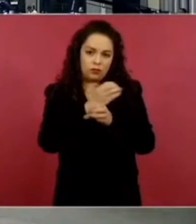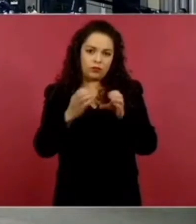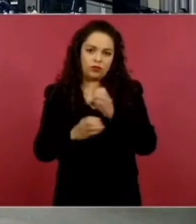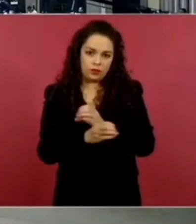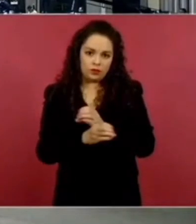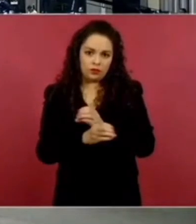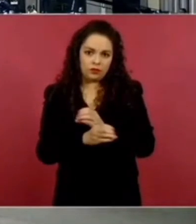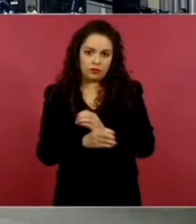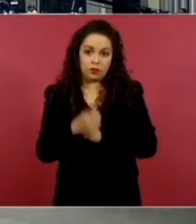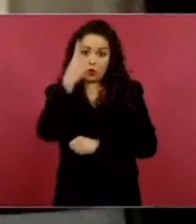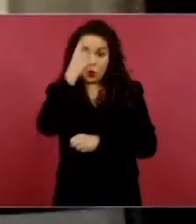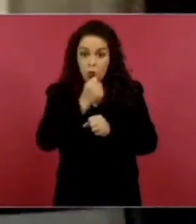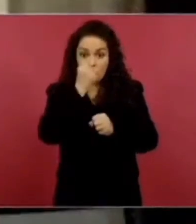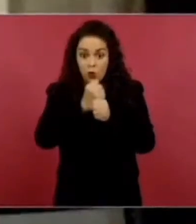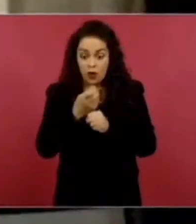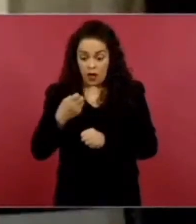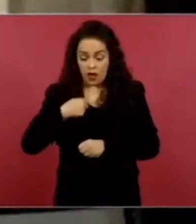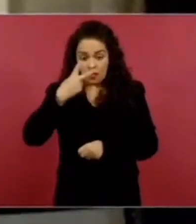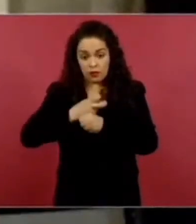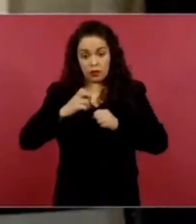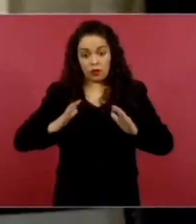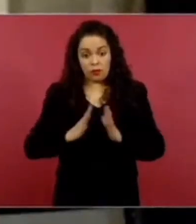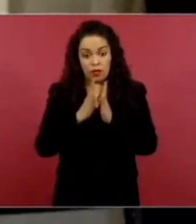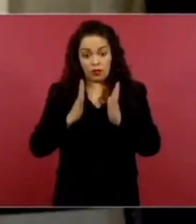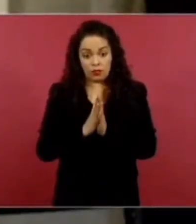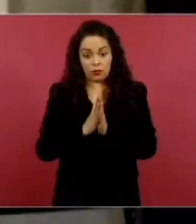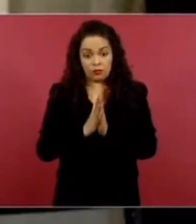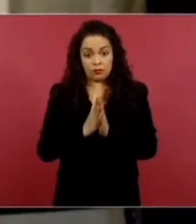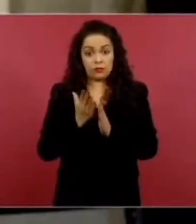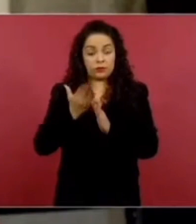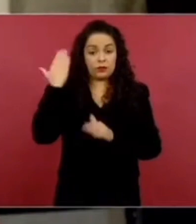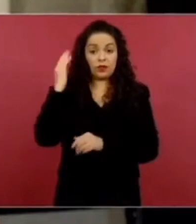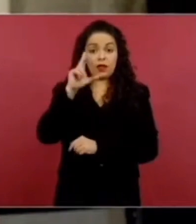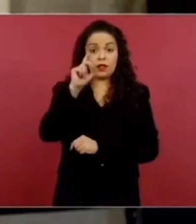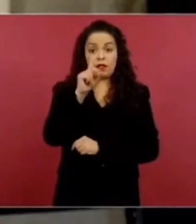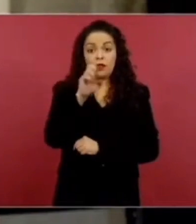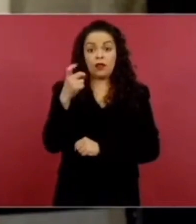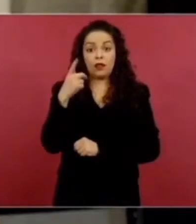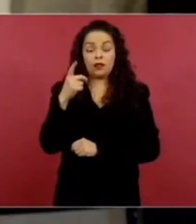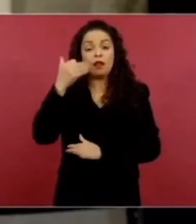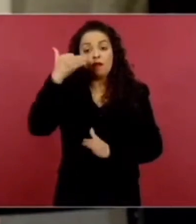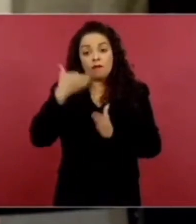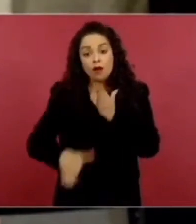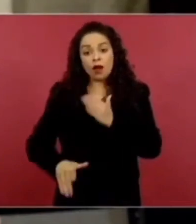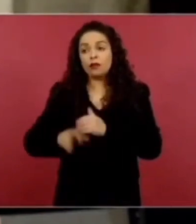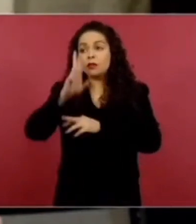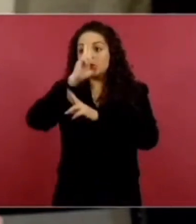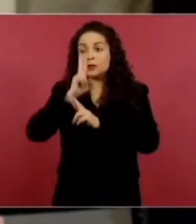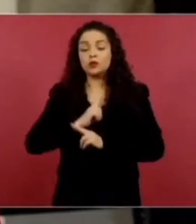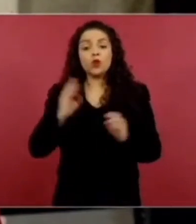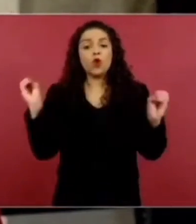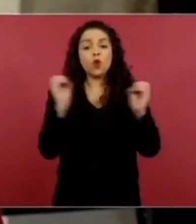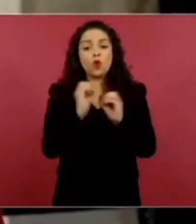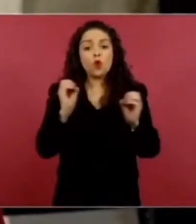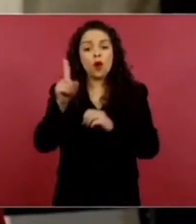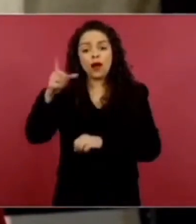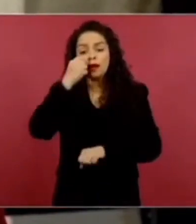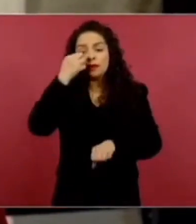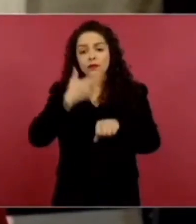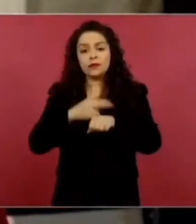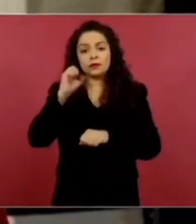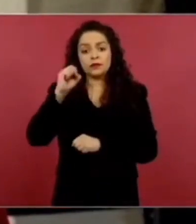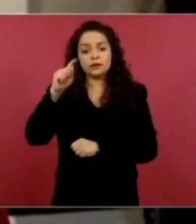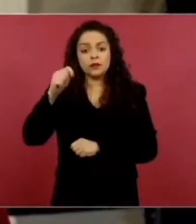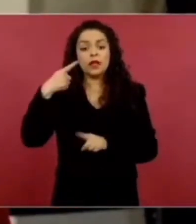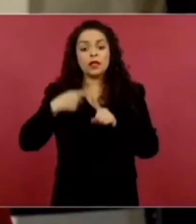la del 30 de diciembre quedó pendiente que nos respondiera el secretario de comunicaciones y transportes quien es el dueño